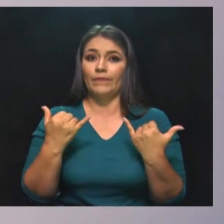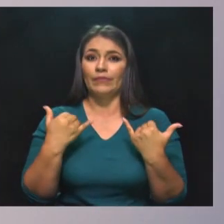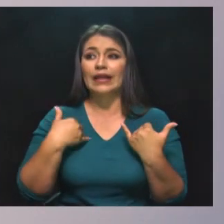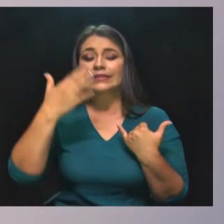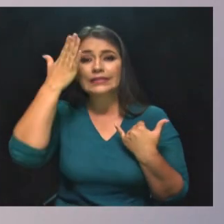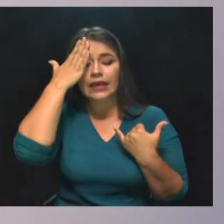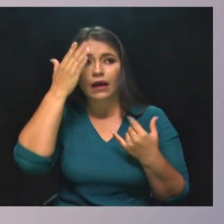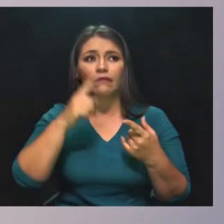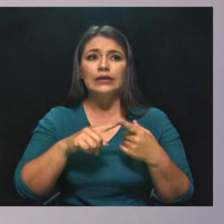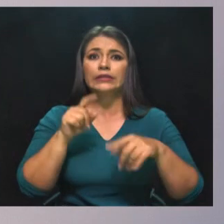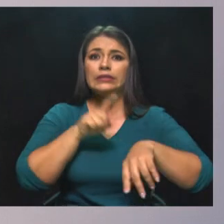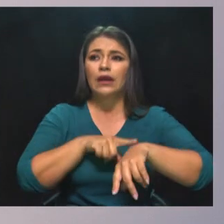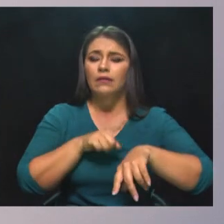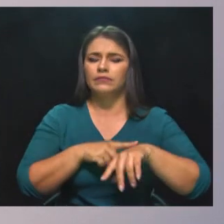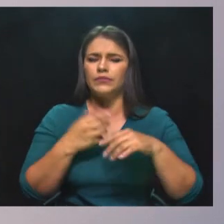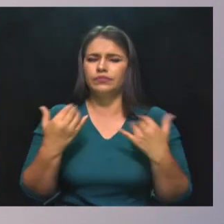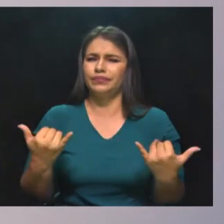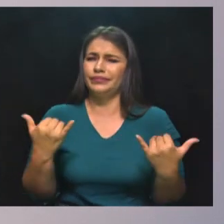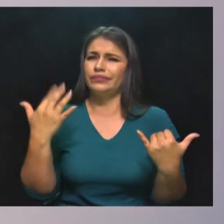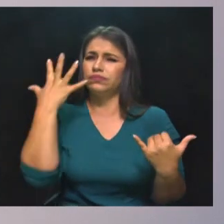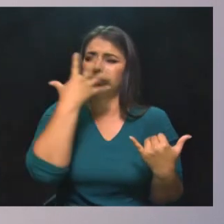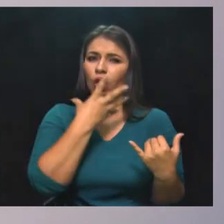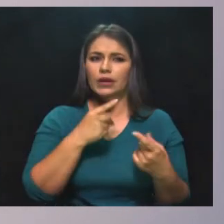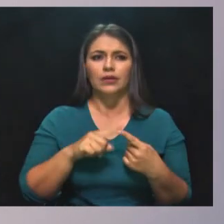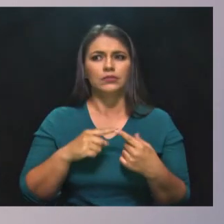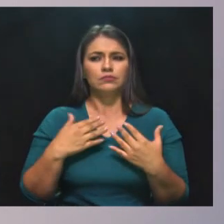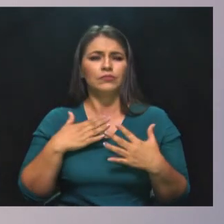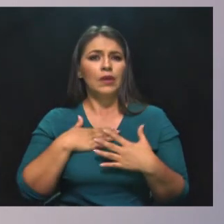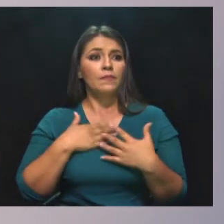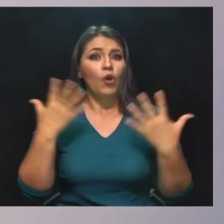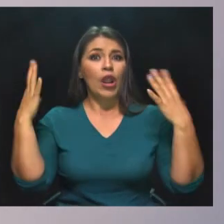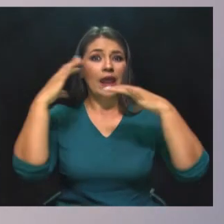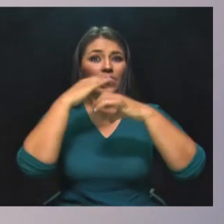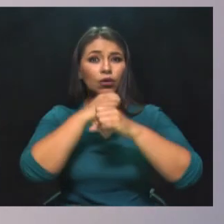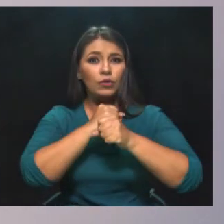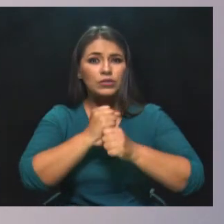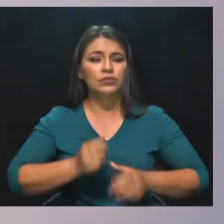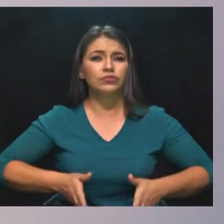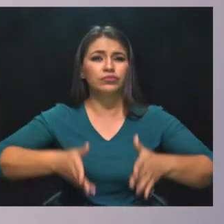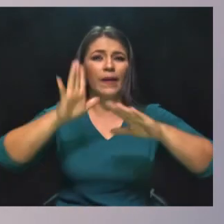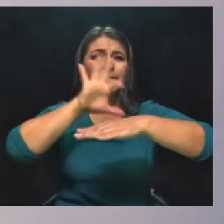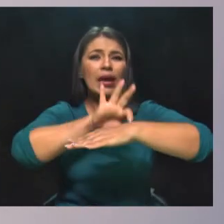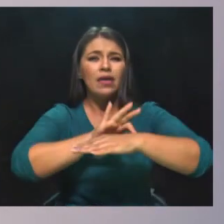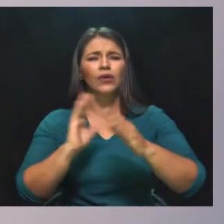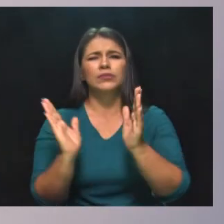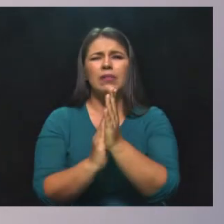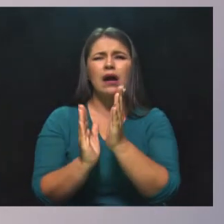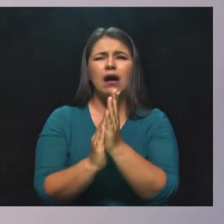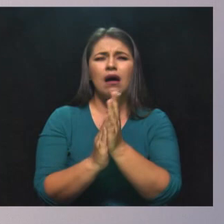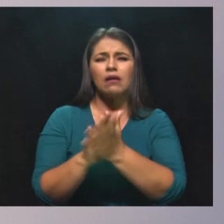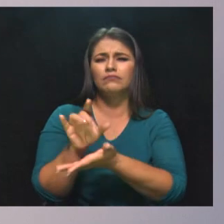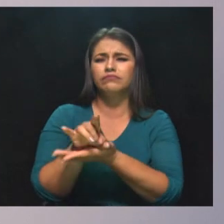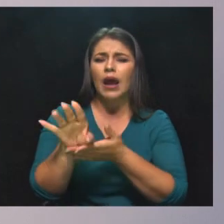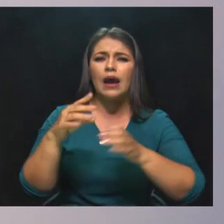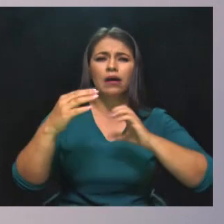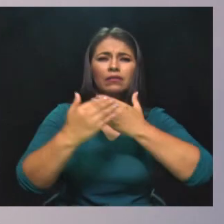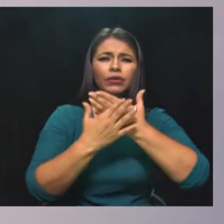hermoso y estimulante salir a aplaudirles y enviar mensajes por redes sociales,